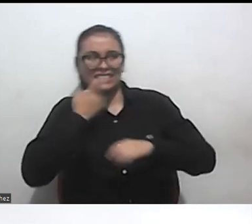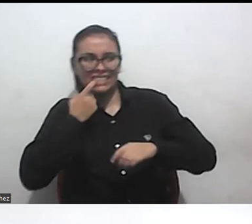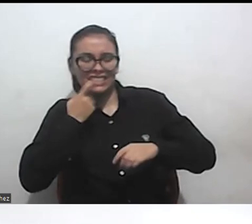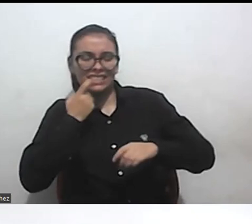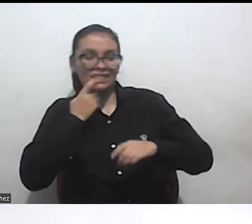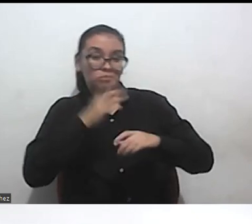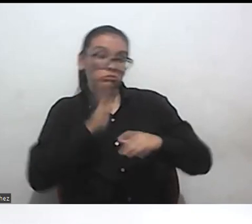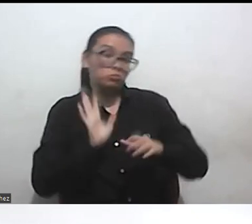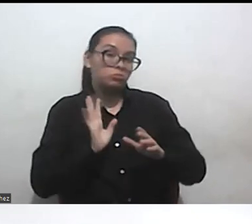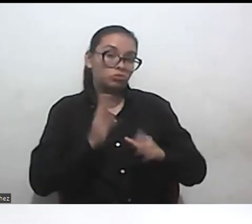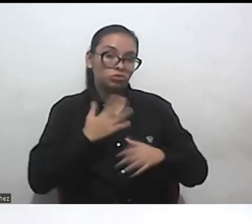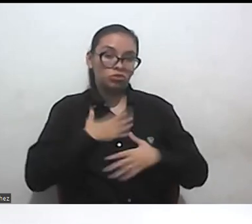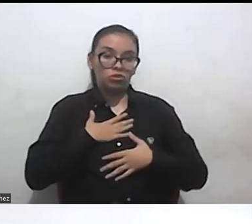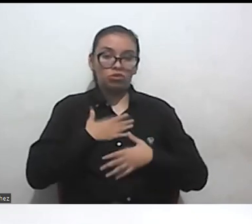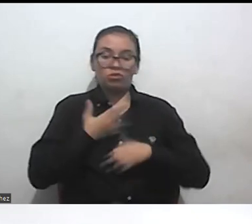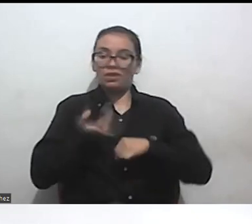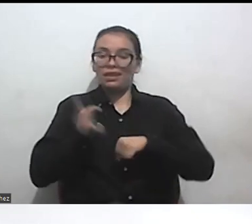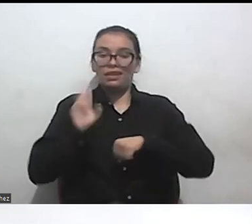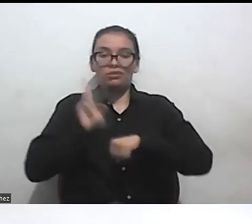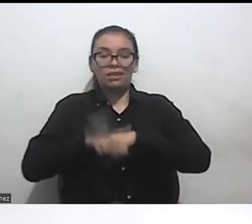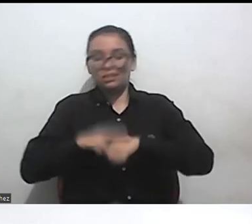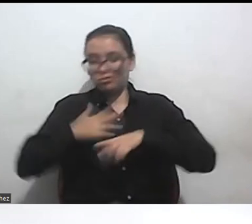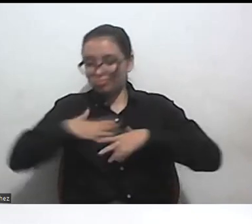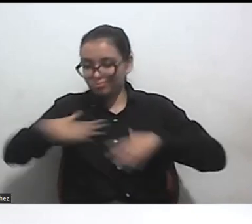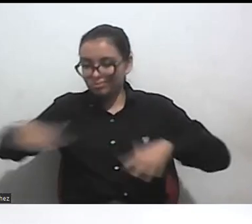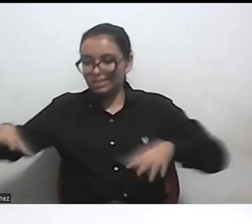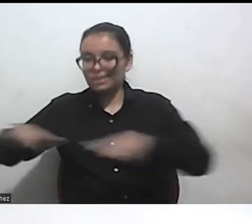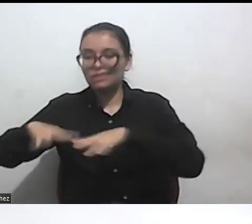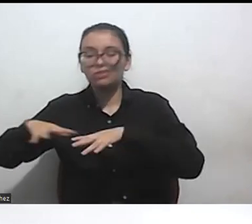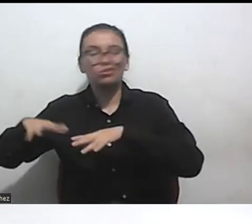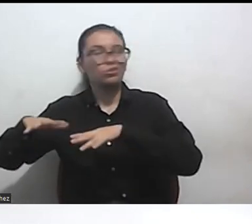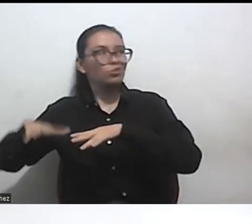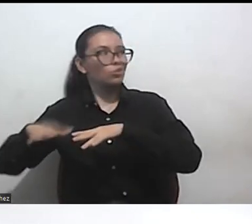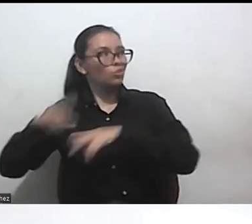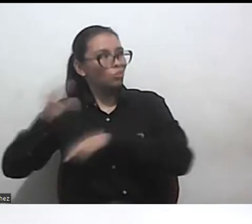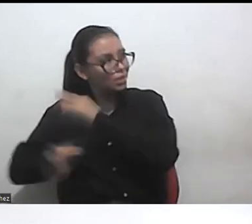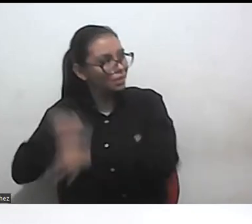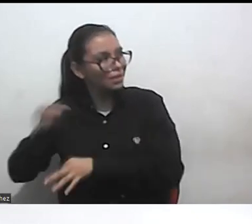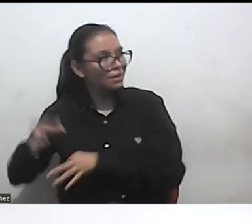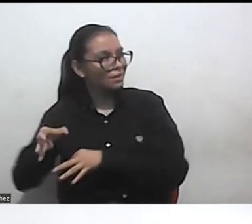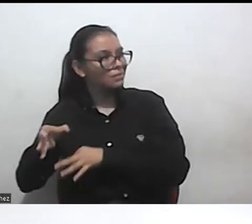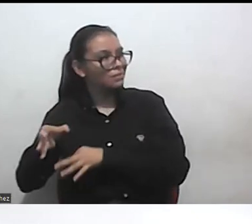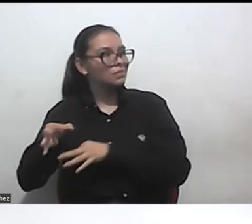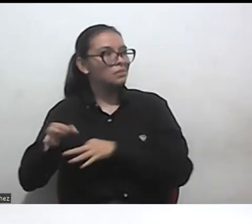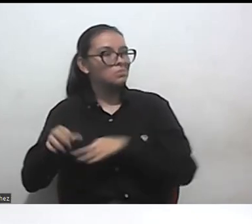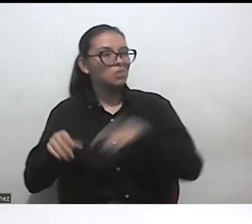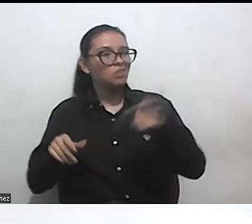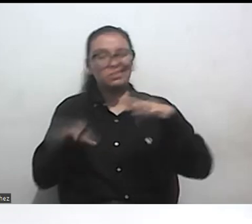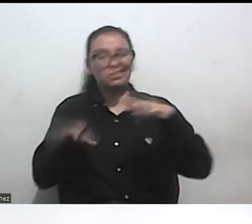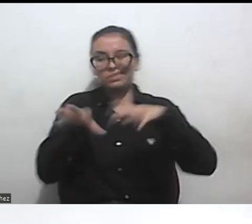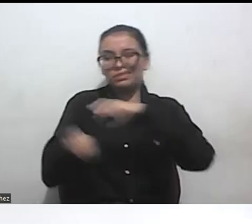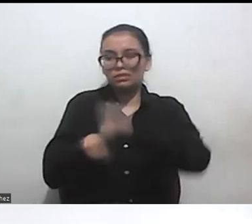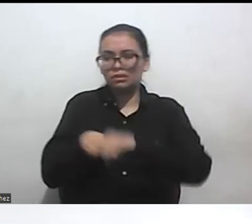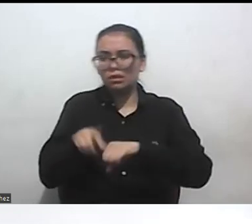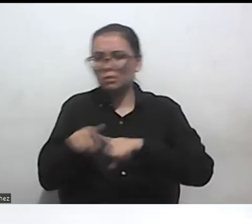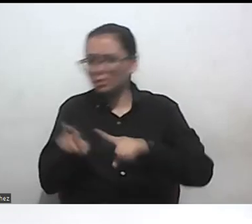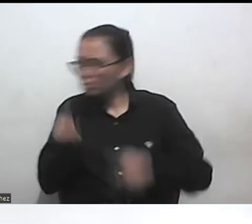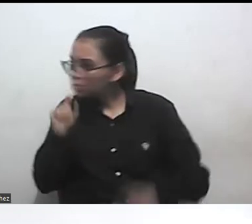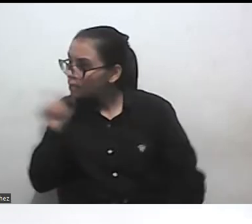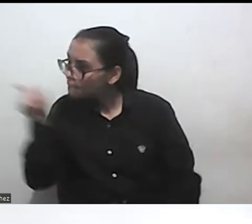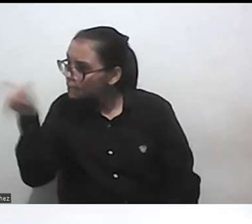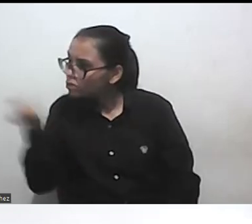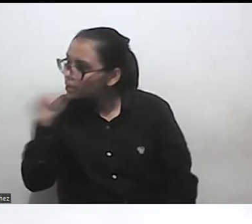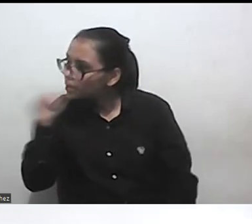habitante de estas tierras que están amenazadas pero cuando empiezas a preguntar y a preguntar la